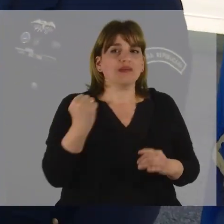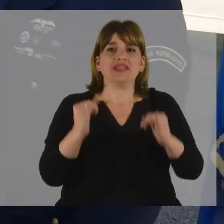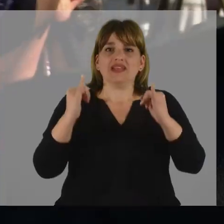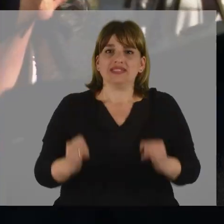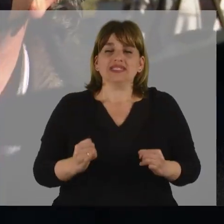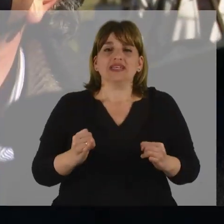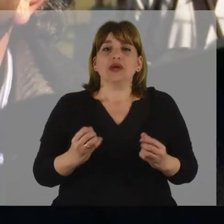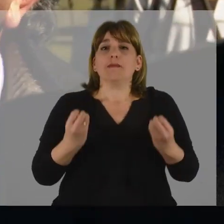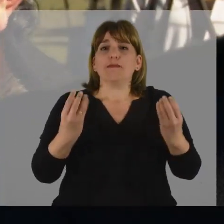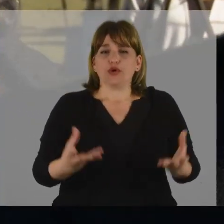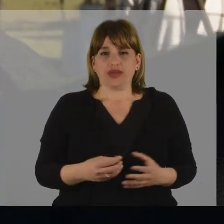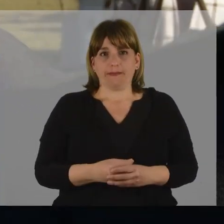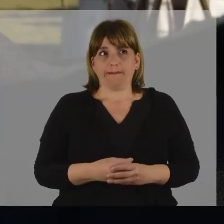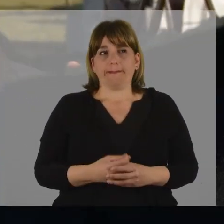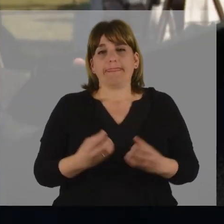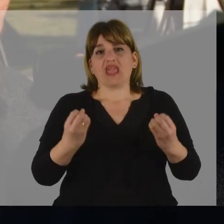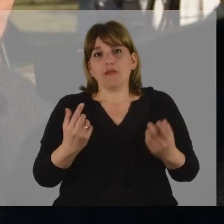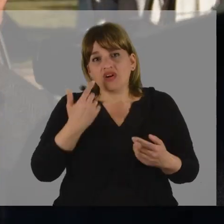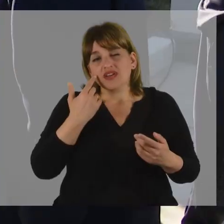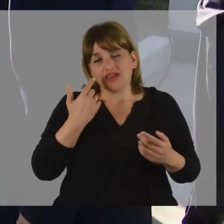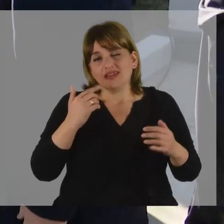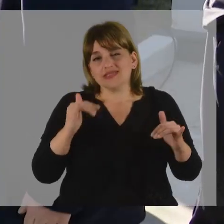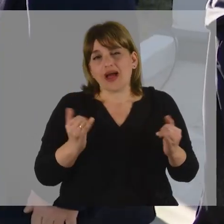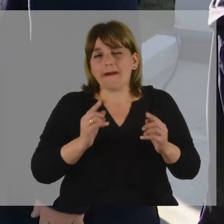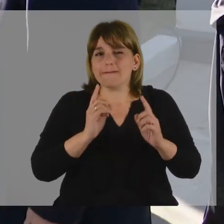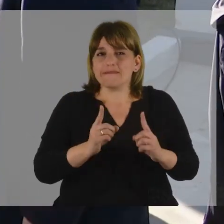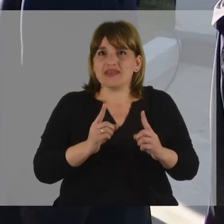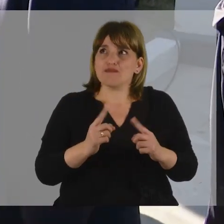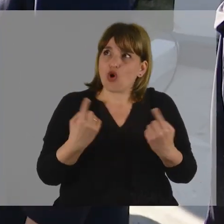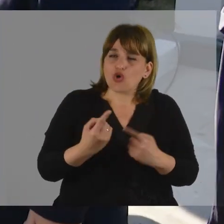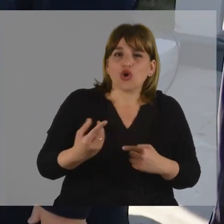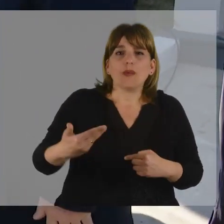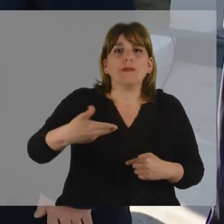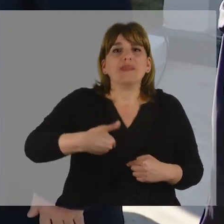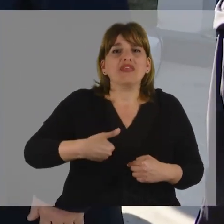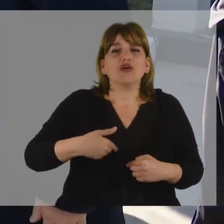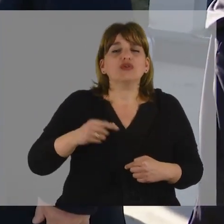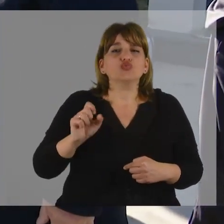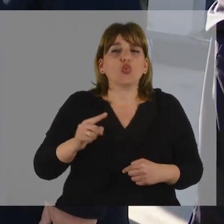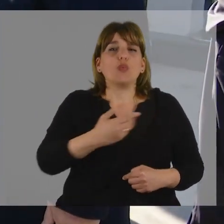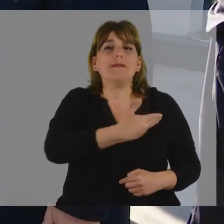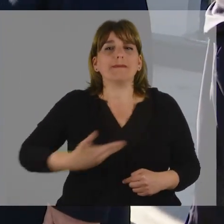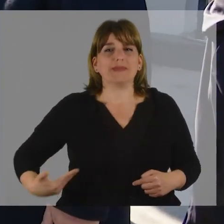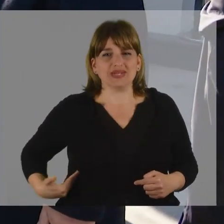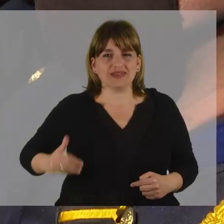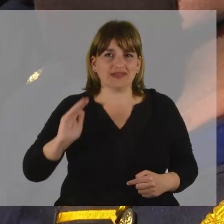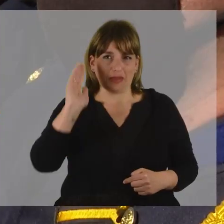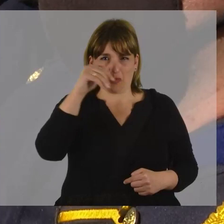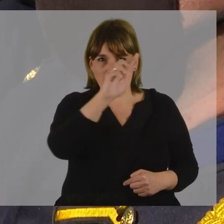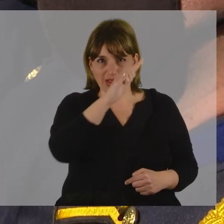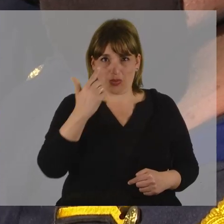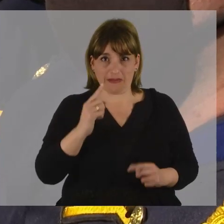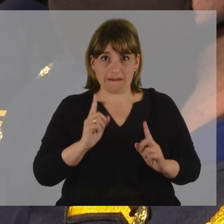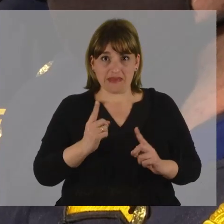importante porque va en línea con lo que nos reclamó el Presidente de la República el